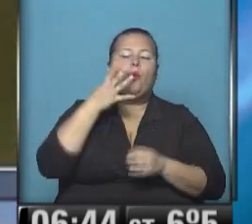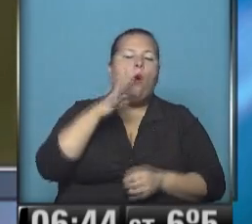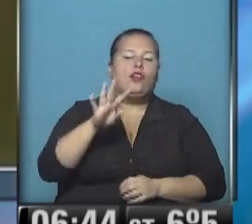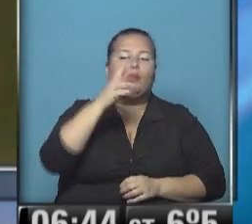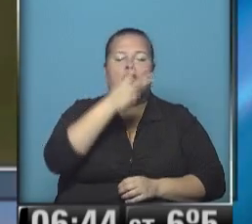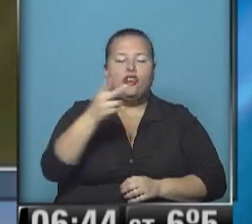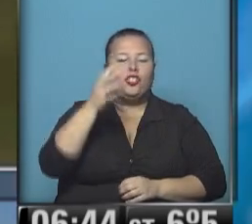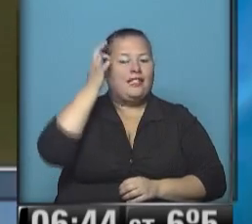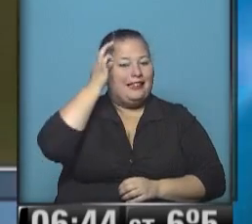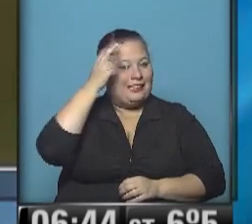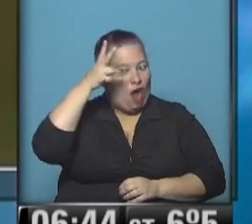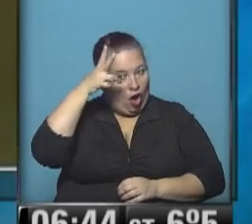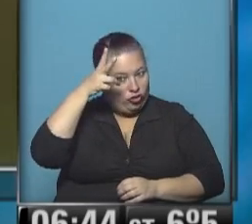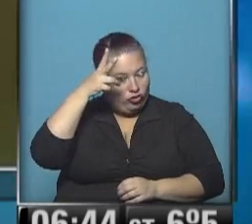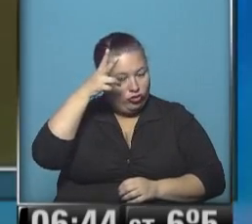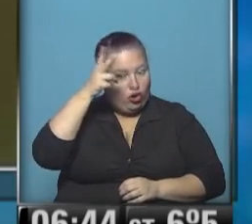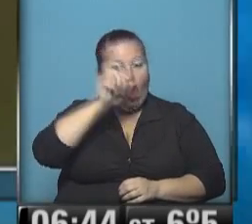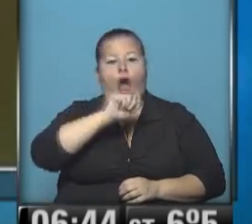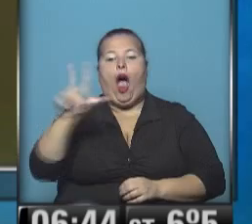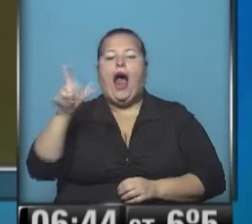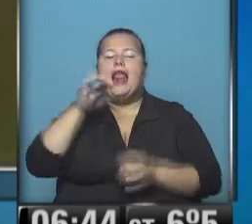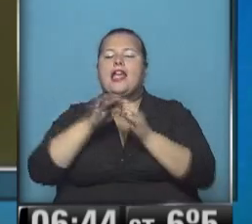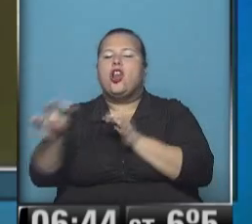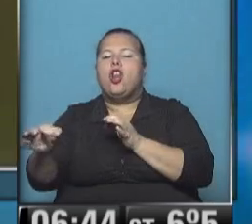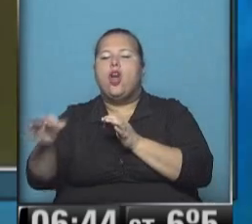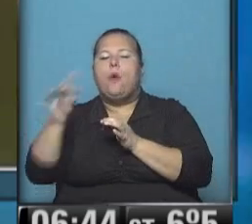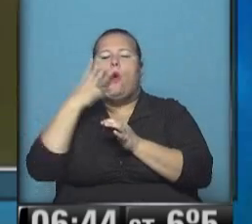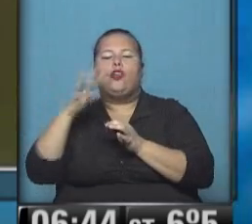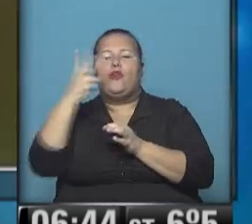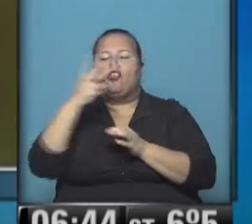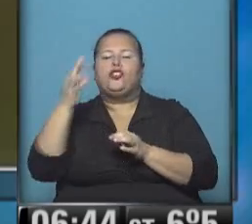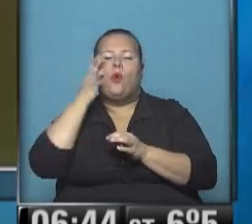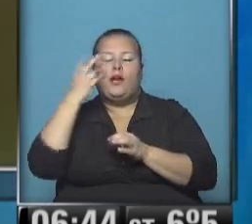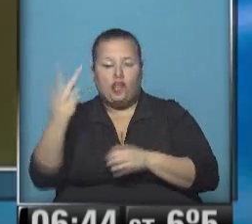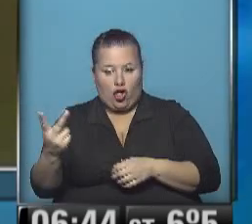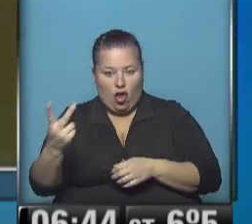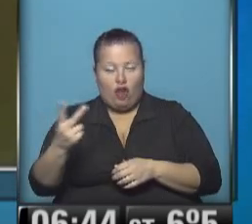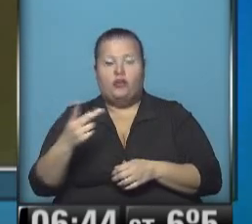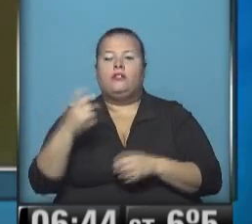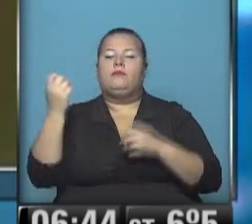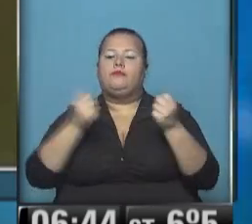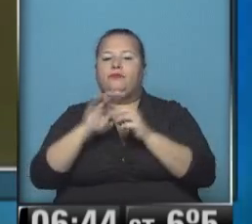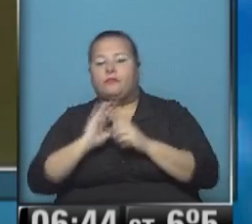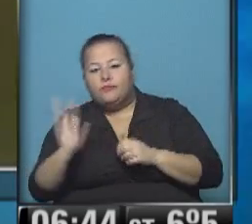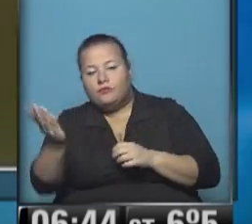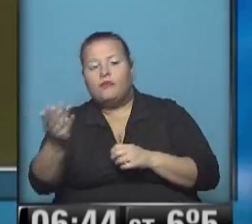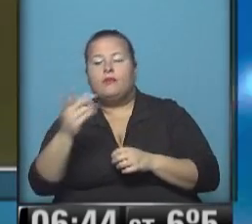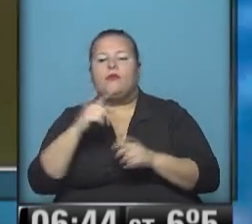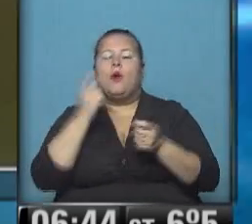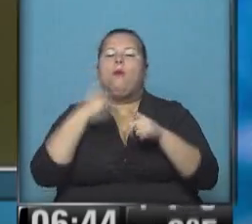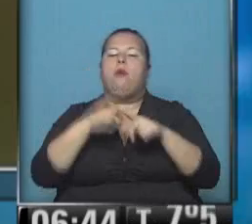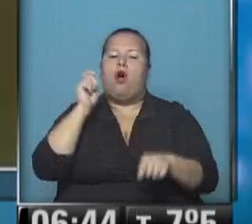.238 al kilómetro 4.242, utilizar desvío por la